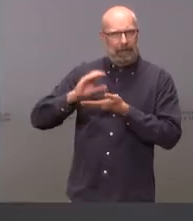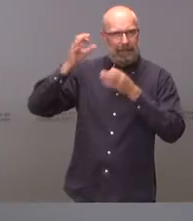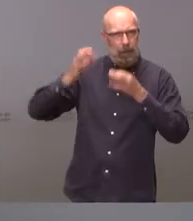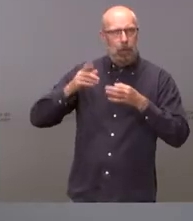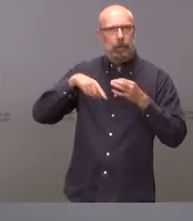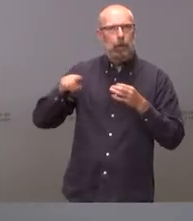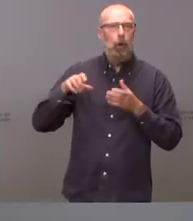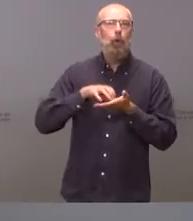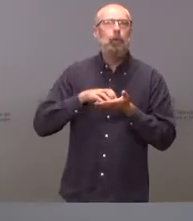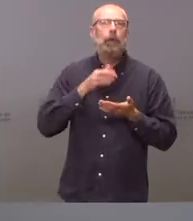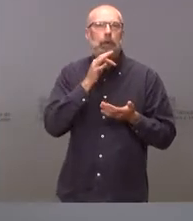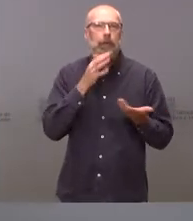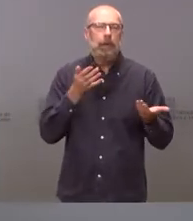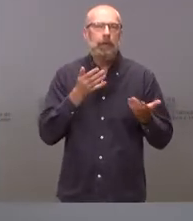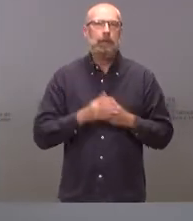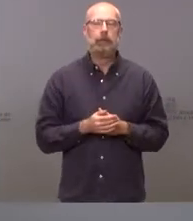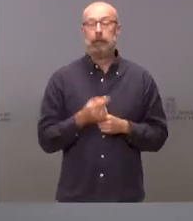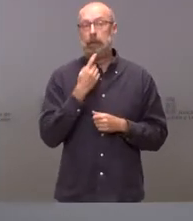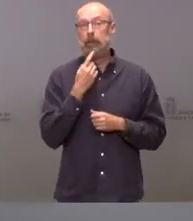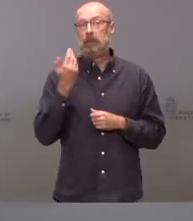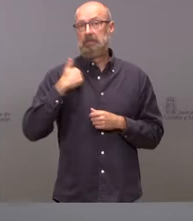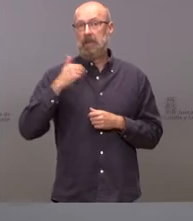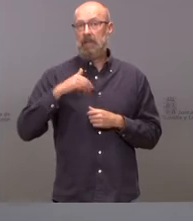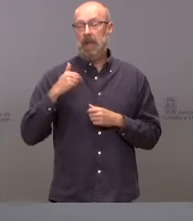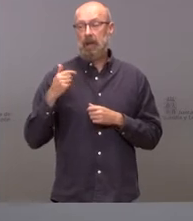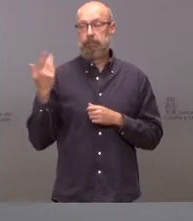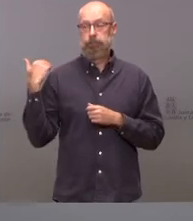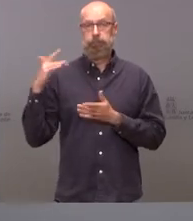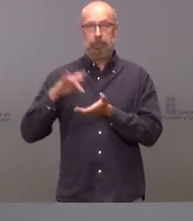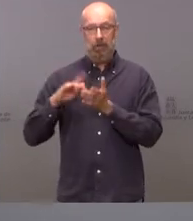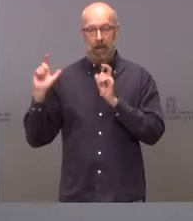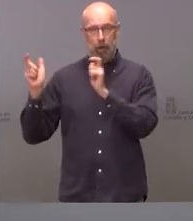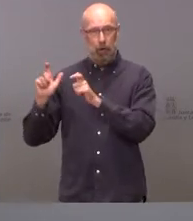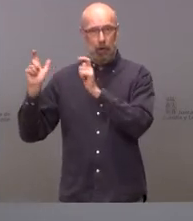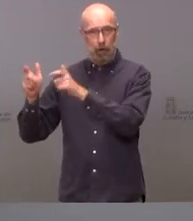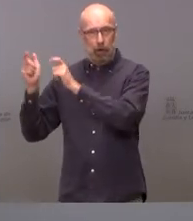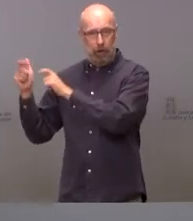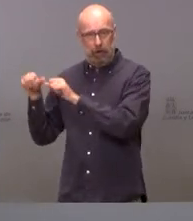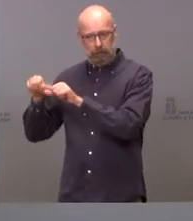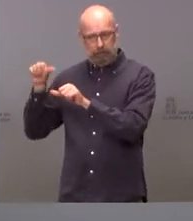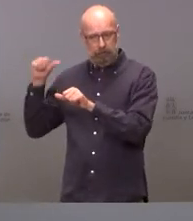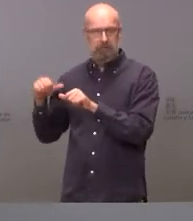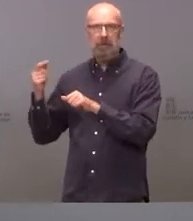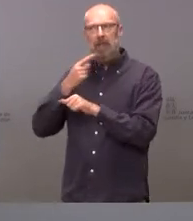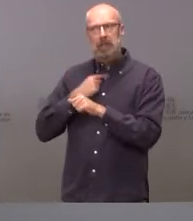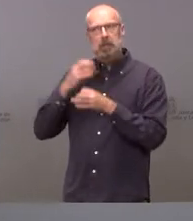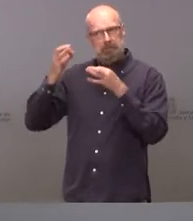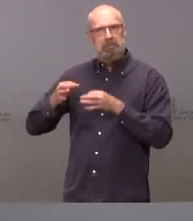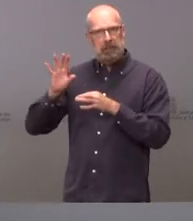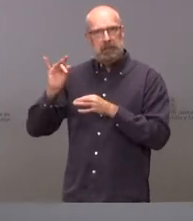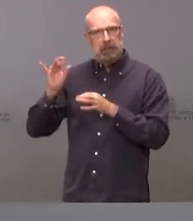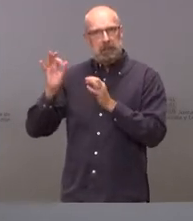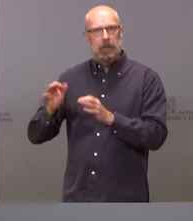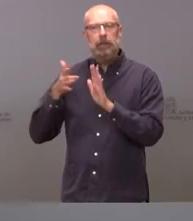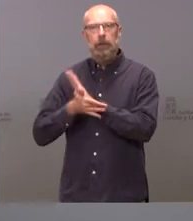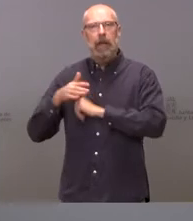Bueno, se nos han venido confirmando en las correspondientes conferencias sectoriales y por tanto son asignaciones que en esas reuniones los